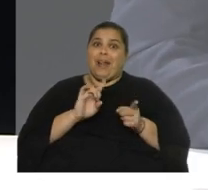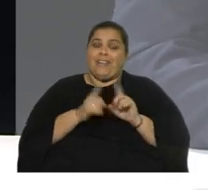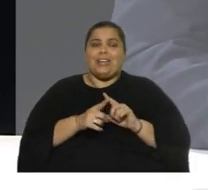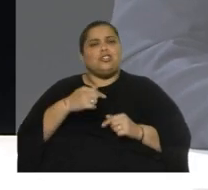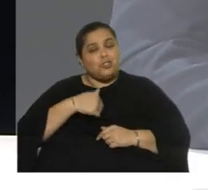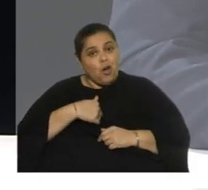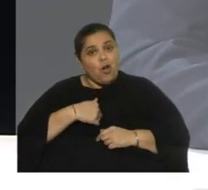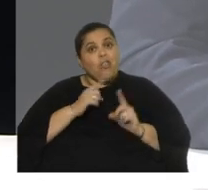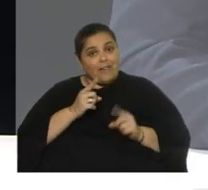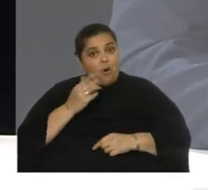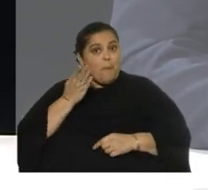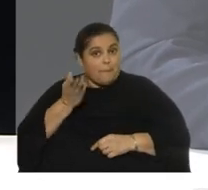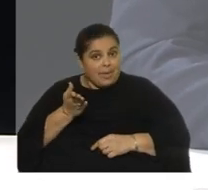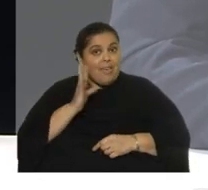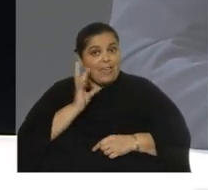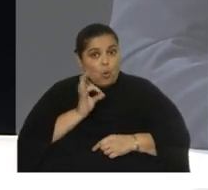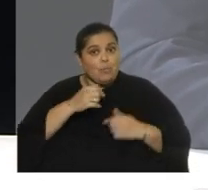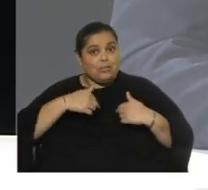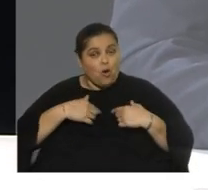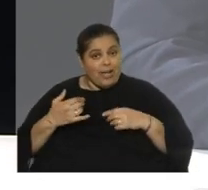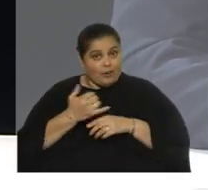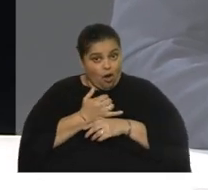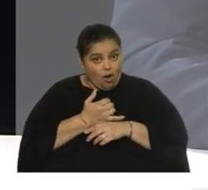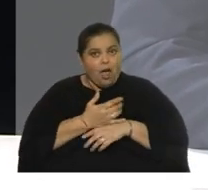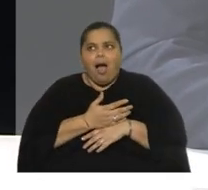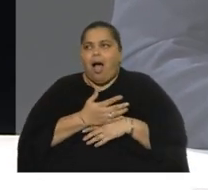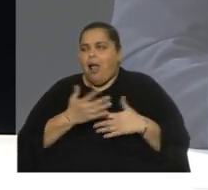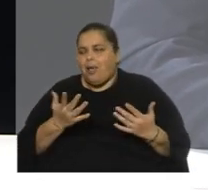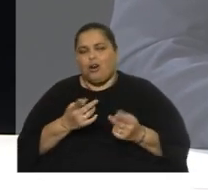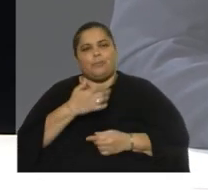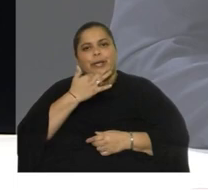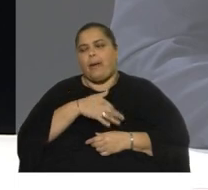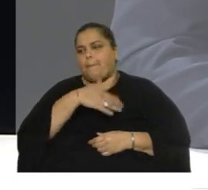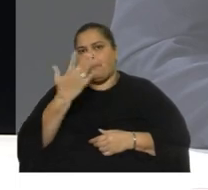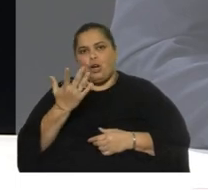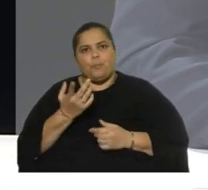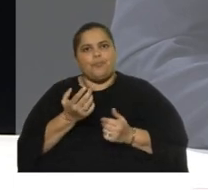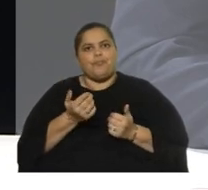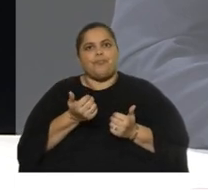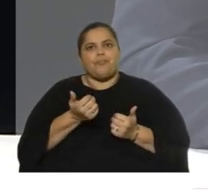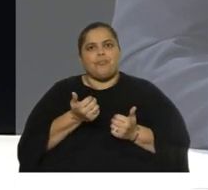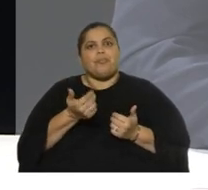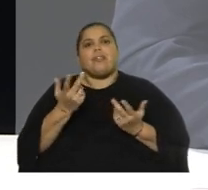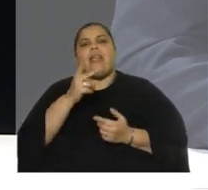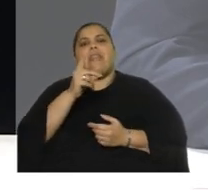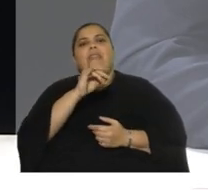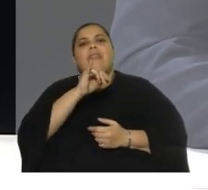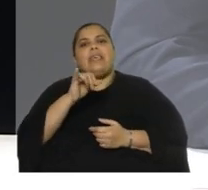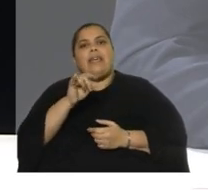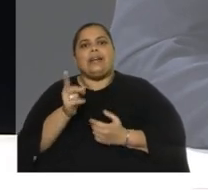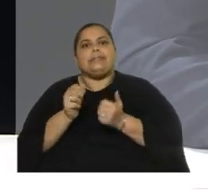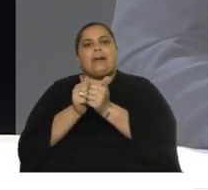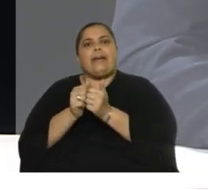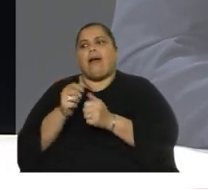tengo que pedir disculpas porque me equivoqué con el parentesco de Díaz, de cualquier